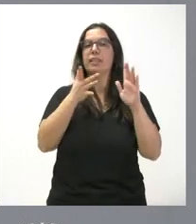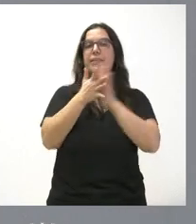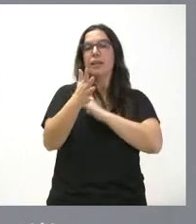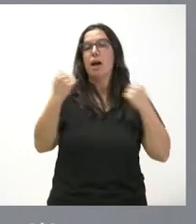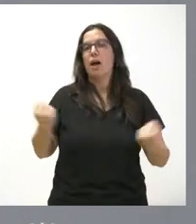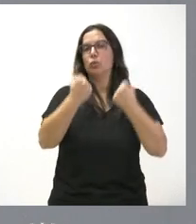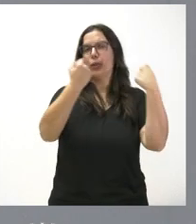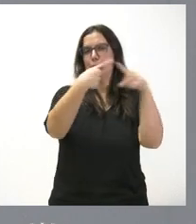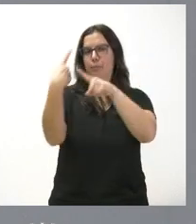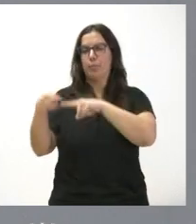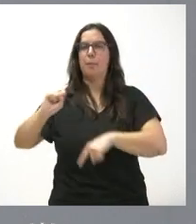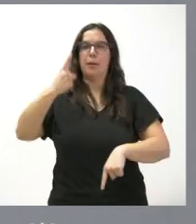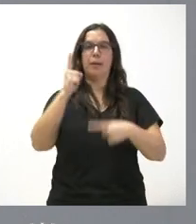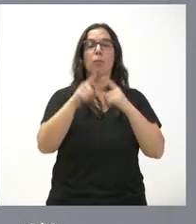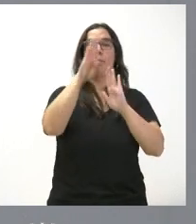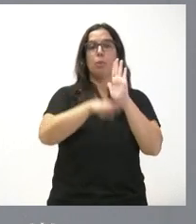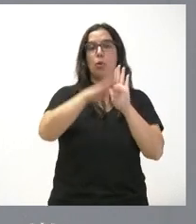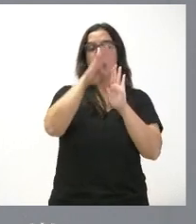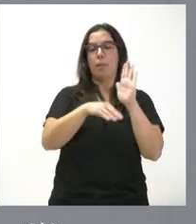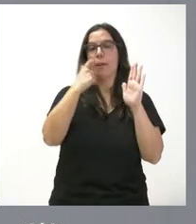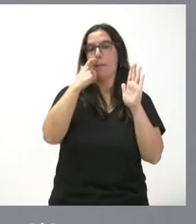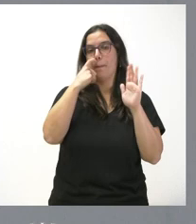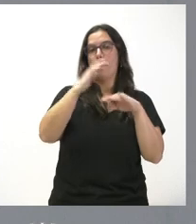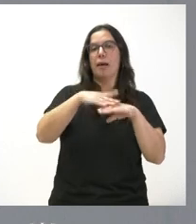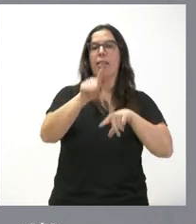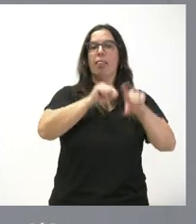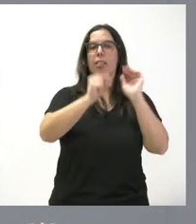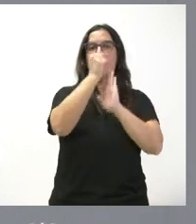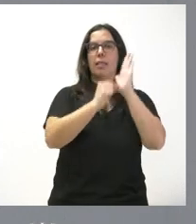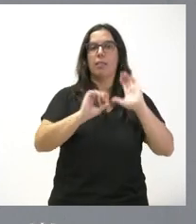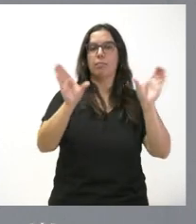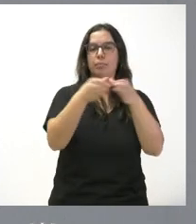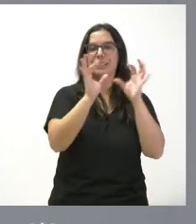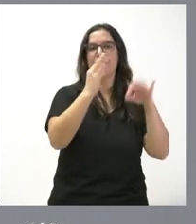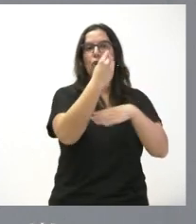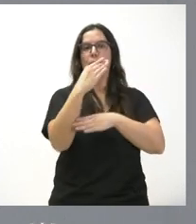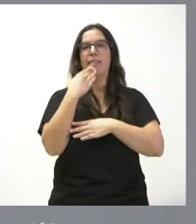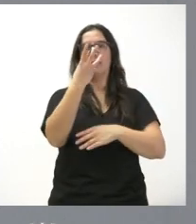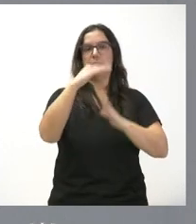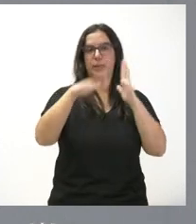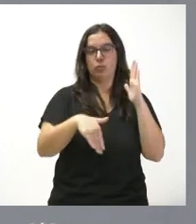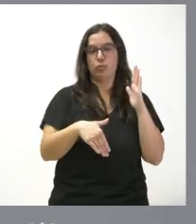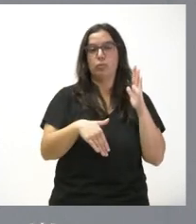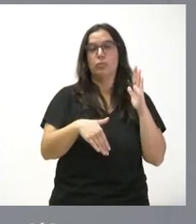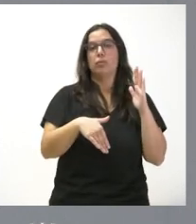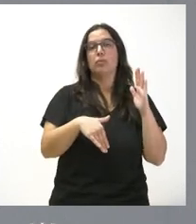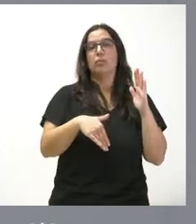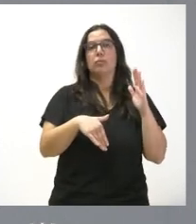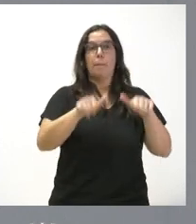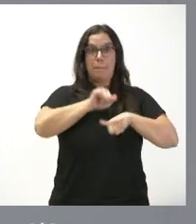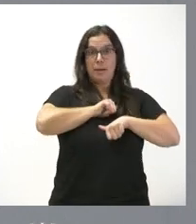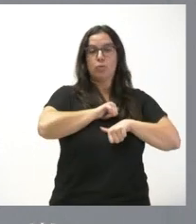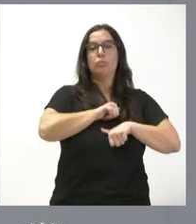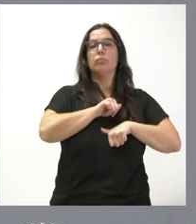actuaciones. Un programa primero para adoptar medidas dirigidas al colectivo de jóvenes menores de 30 años que no se encuentren ocupados,